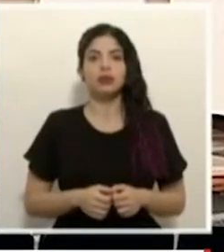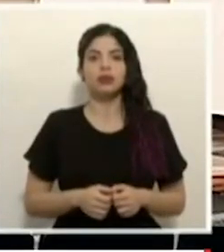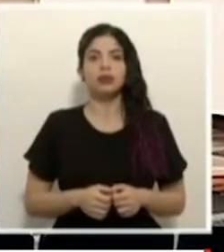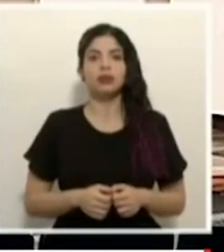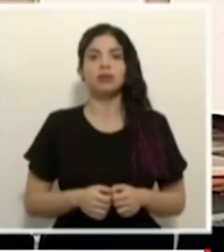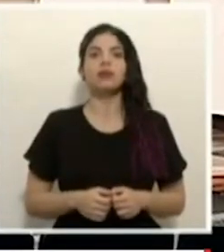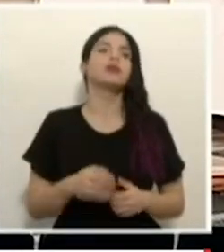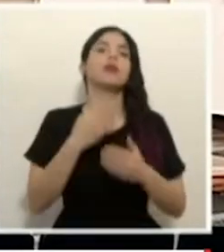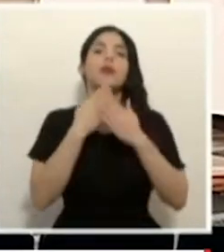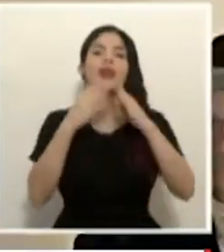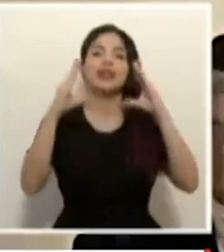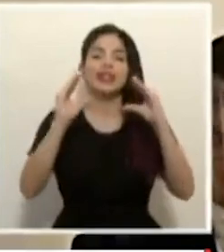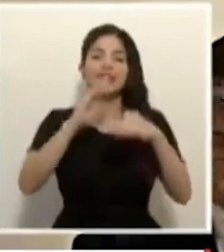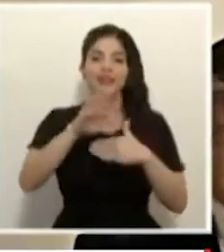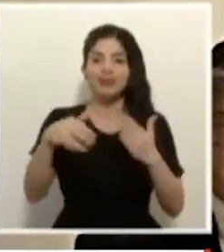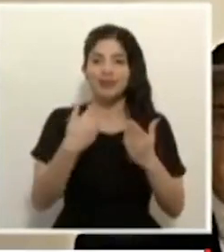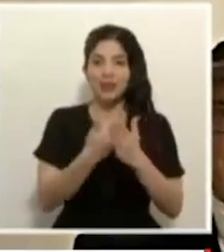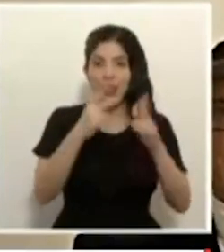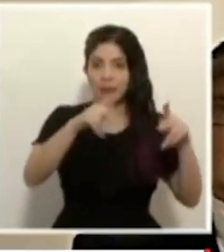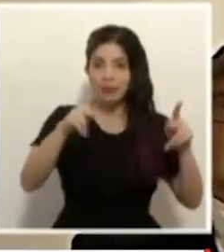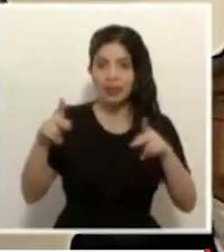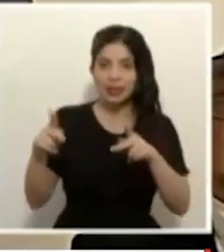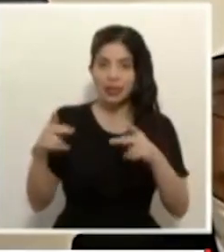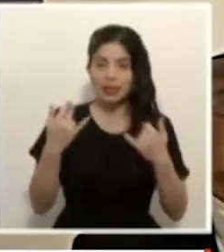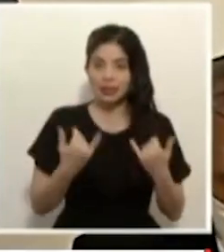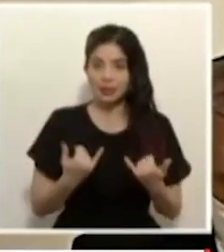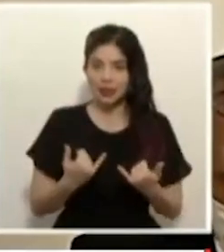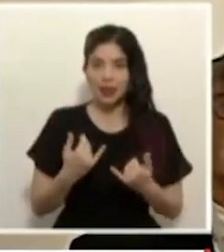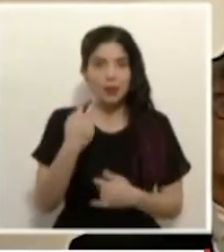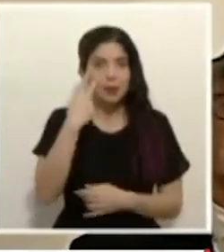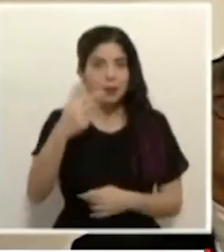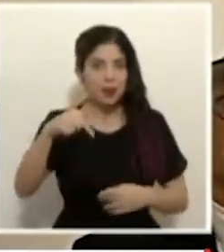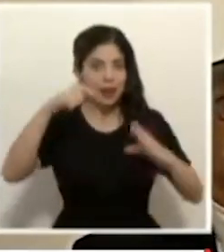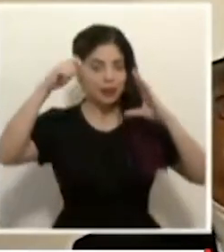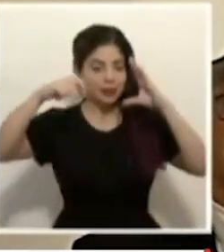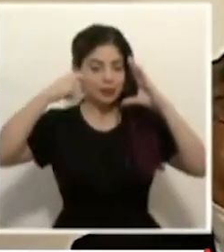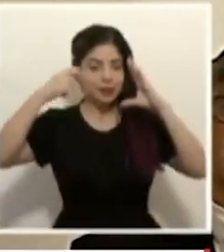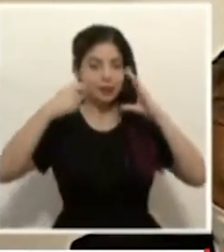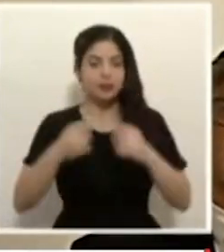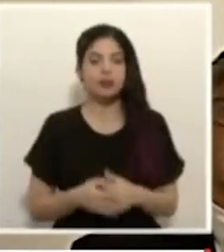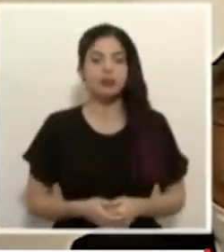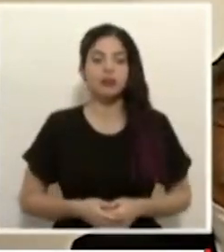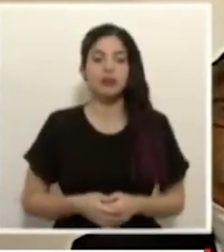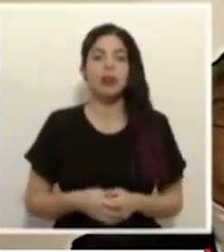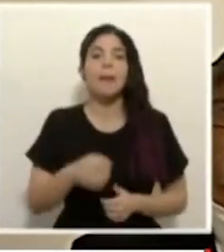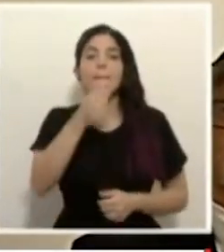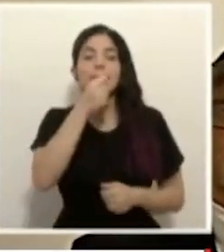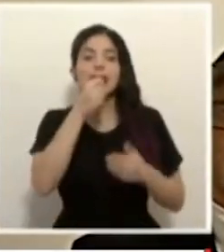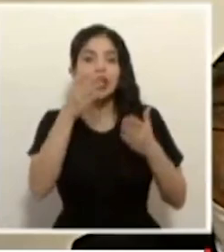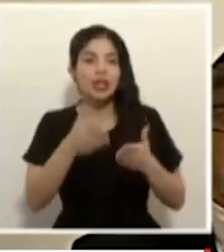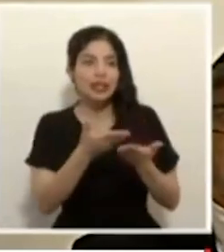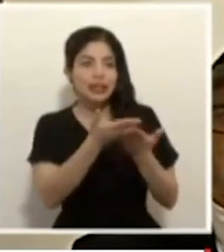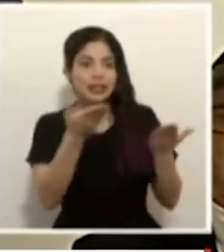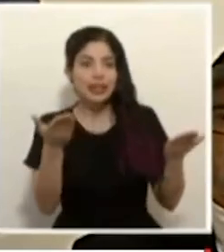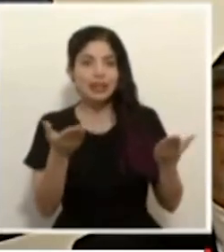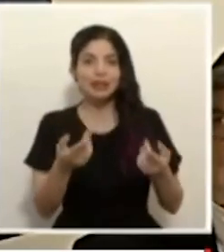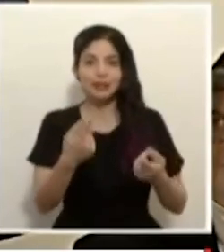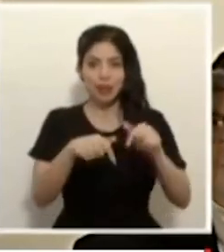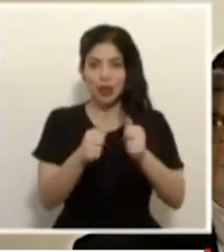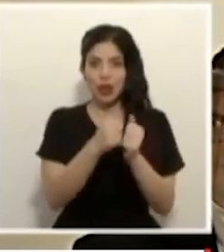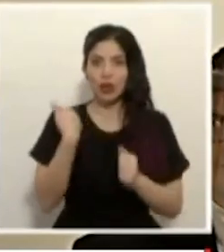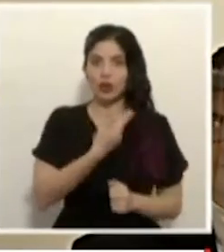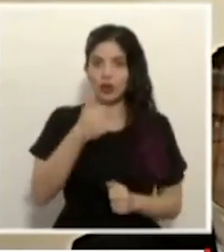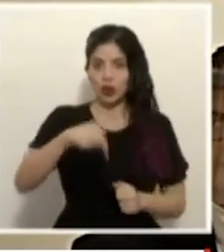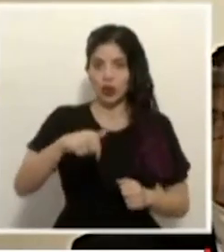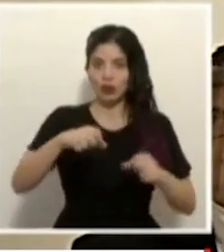Muy buenas tardes a todas las personas que siguen la transmisión, a los periodistas y las periodistas que nos acompañan